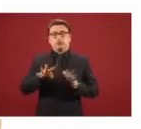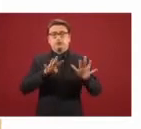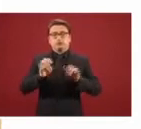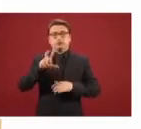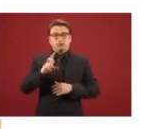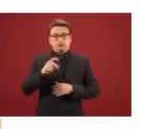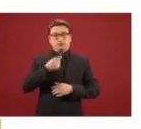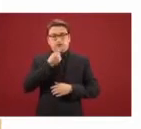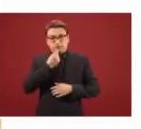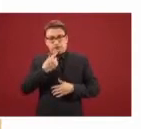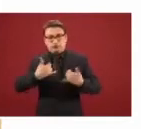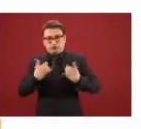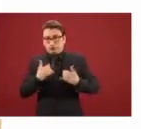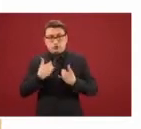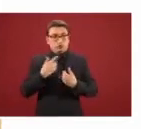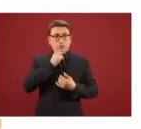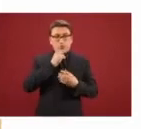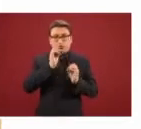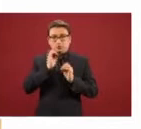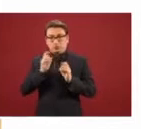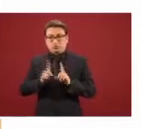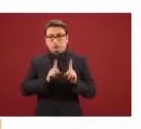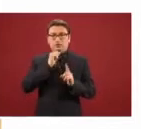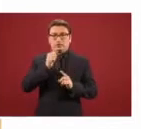adolescentes no acompañados fueron atendidos por el INAMI.